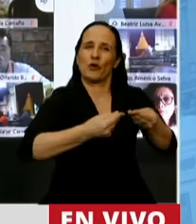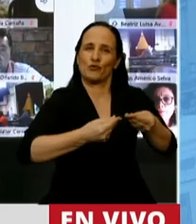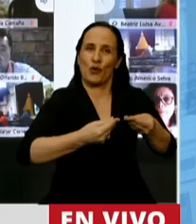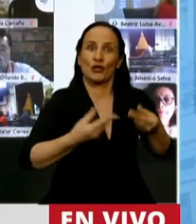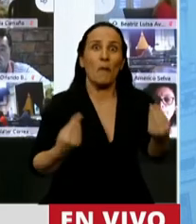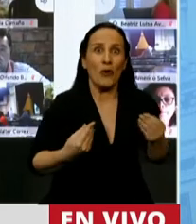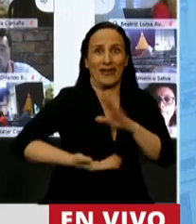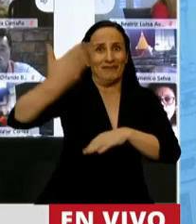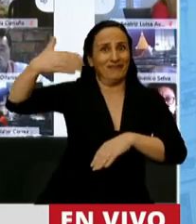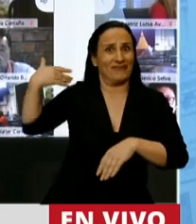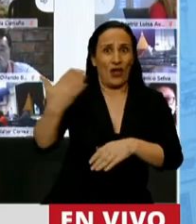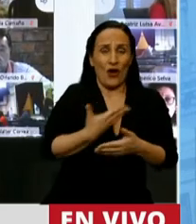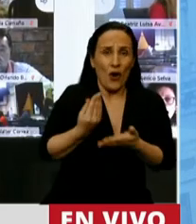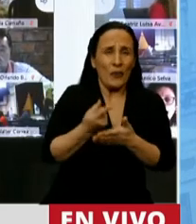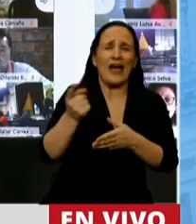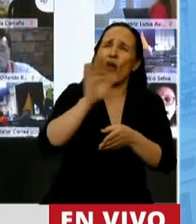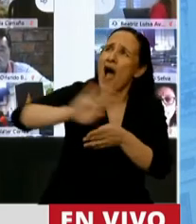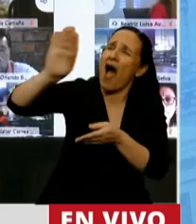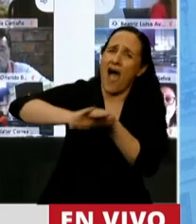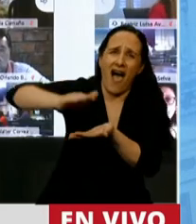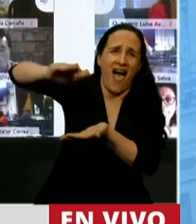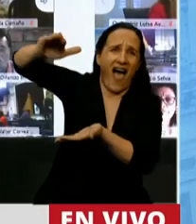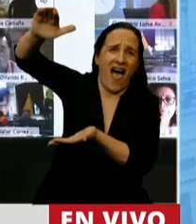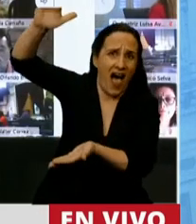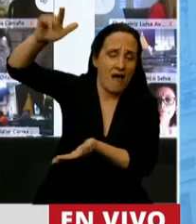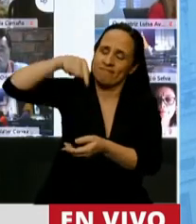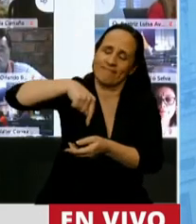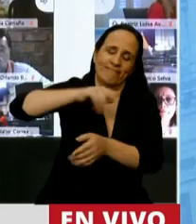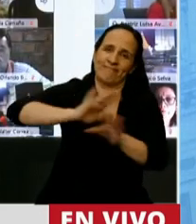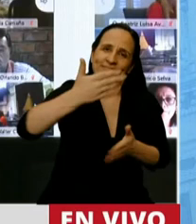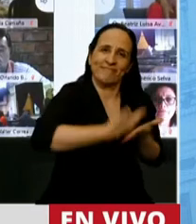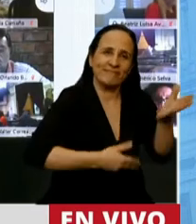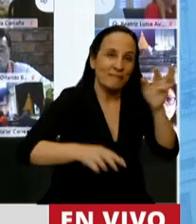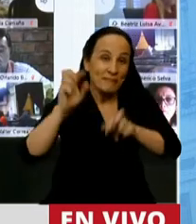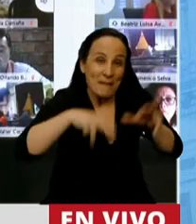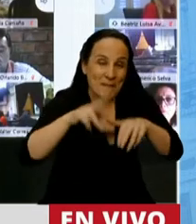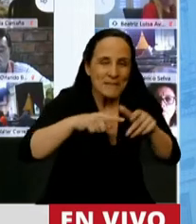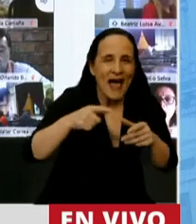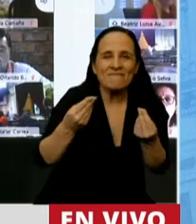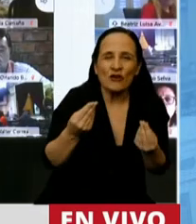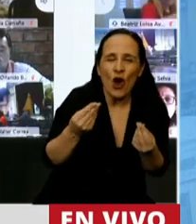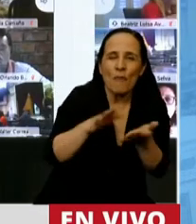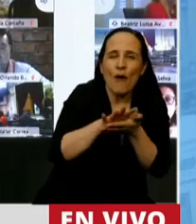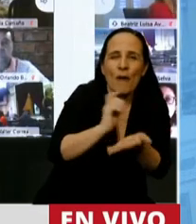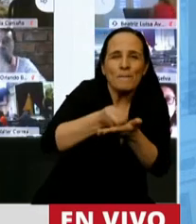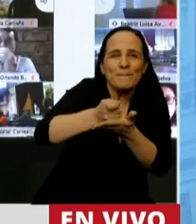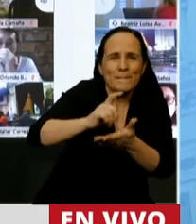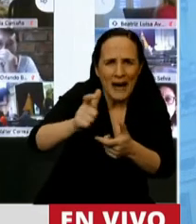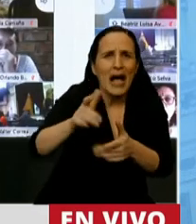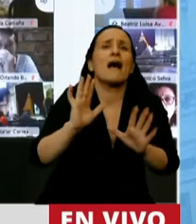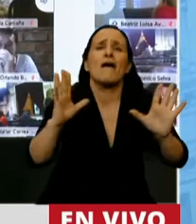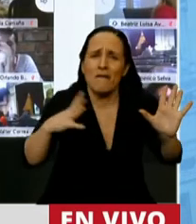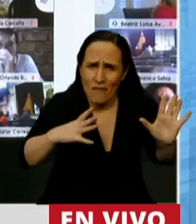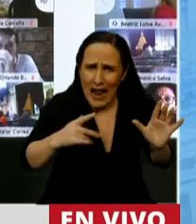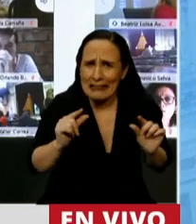proceso de sobreendeudamiento externo, ya se comenzó a avanzar en su solución a partir de la reestructuración con acreedores privados y aún nos queda un tramo por